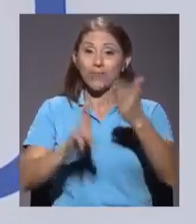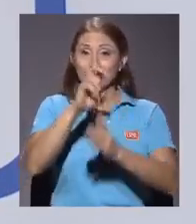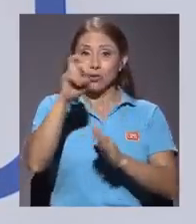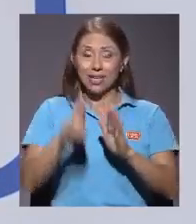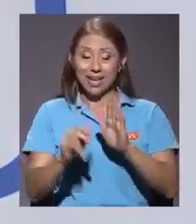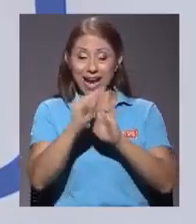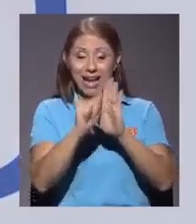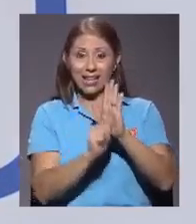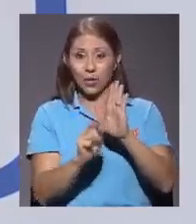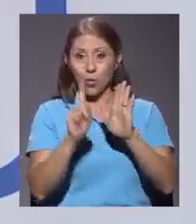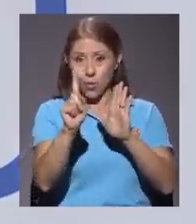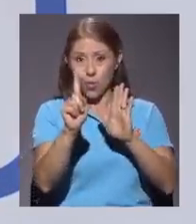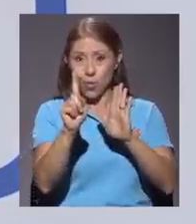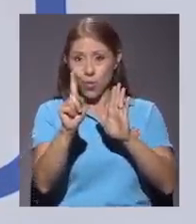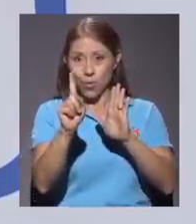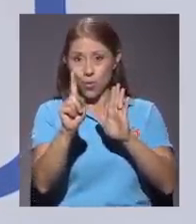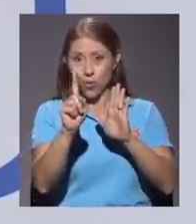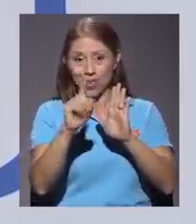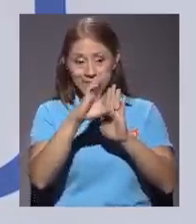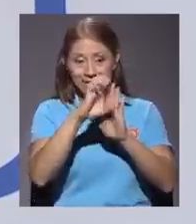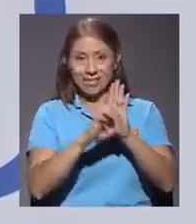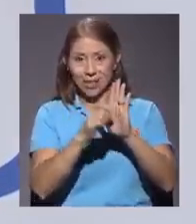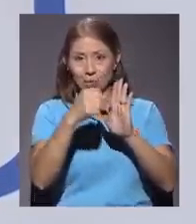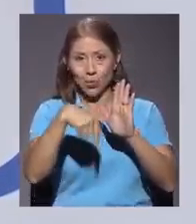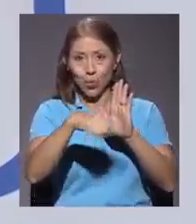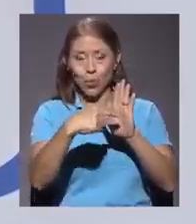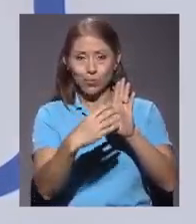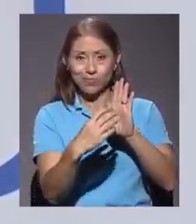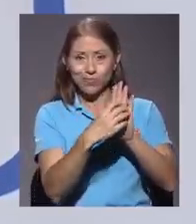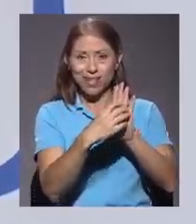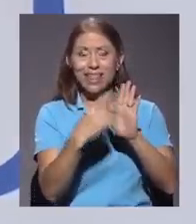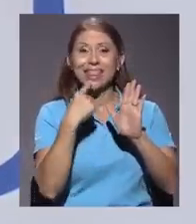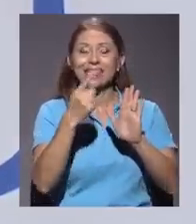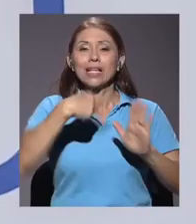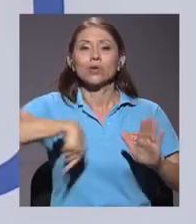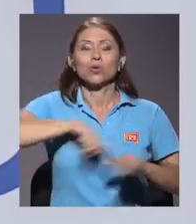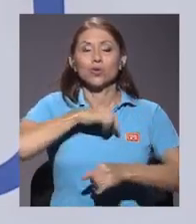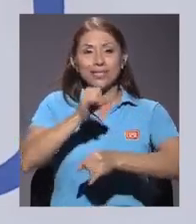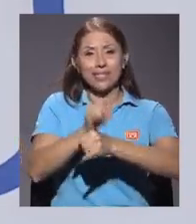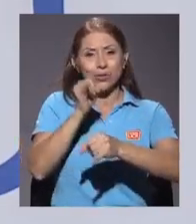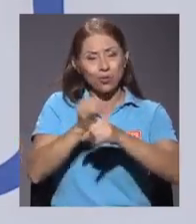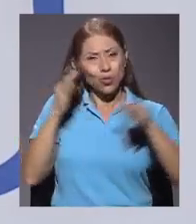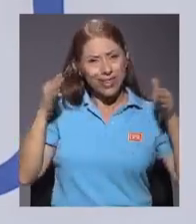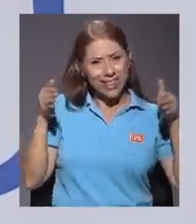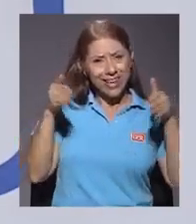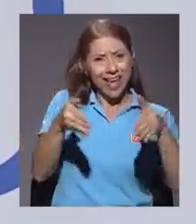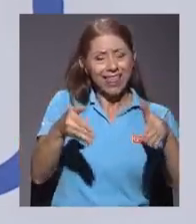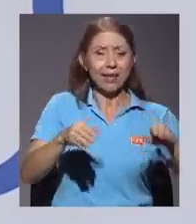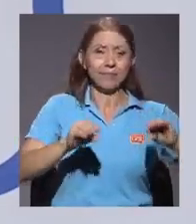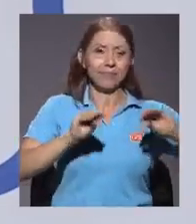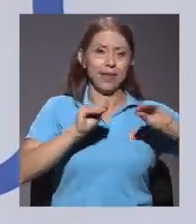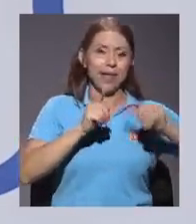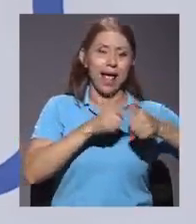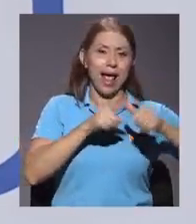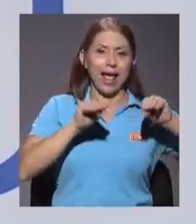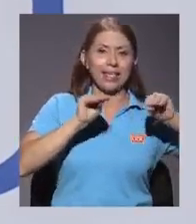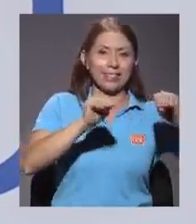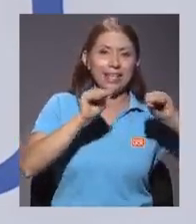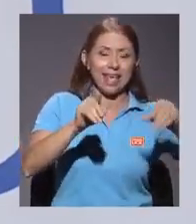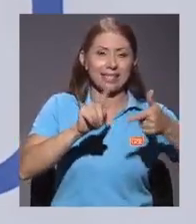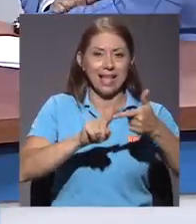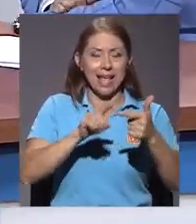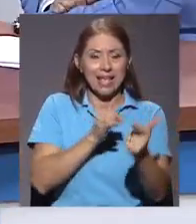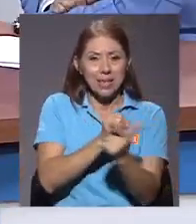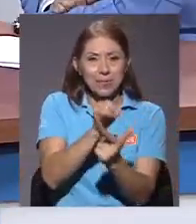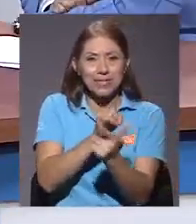orgánico, y no lo voy a leer todo, pero habla de que somos una institución dedicada a la enseñanza, la investigación, la acción social,